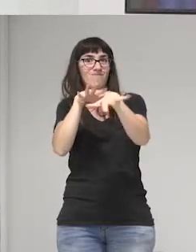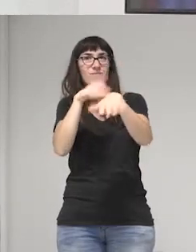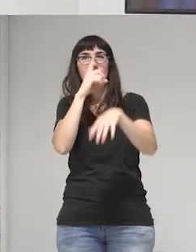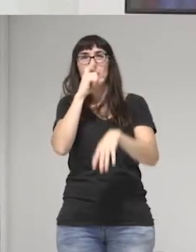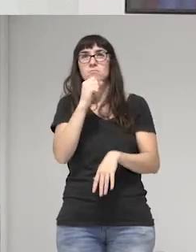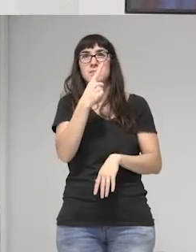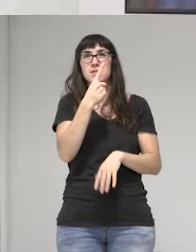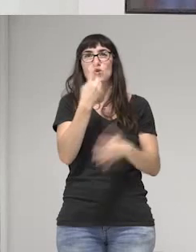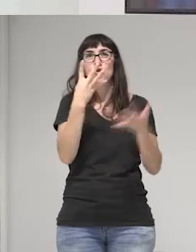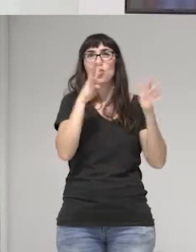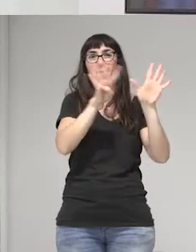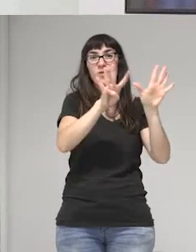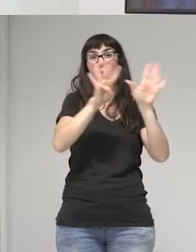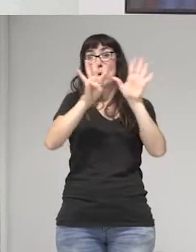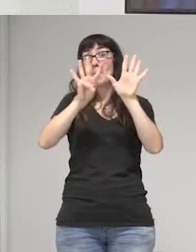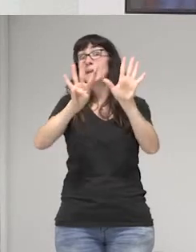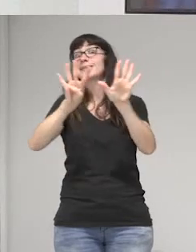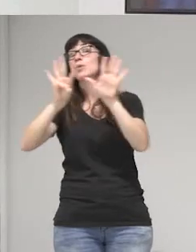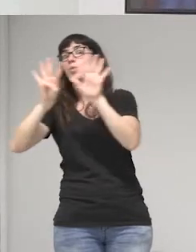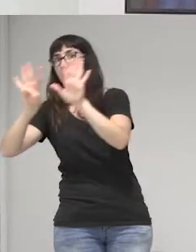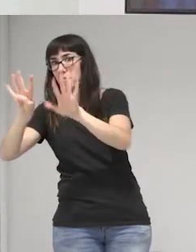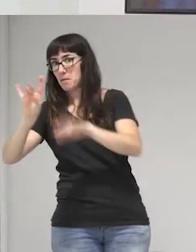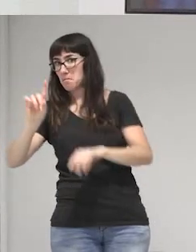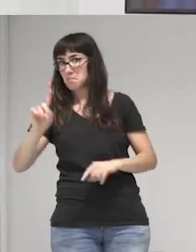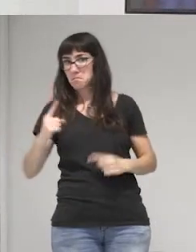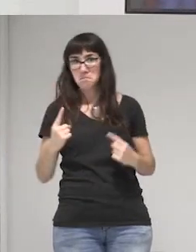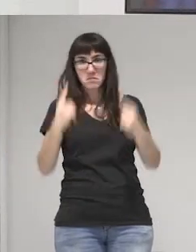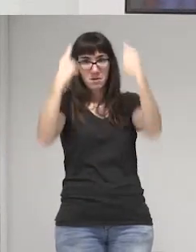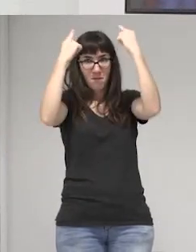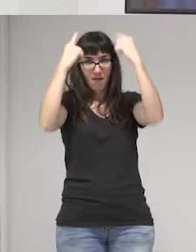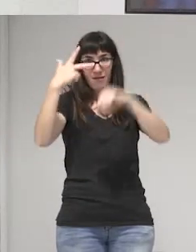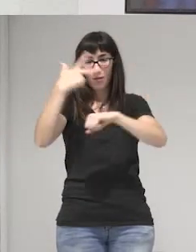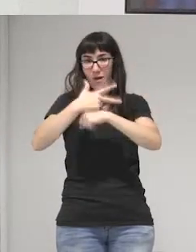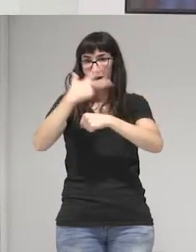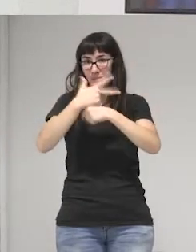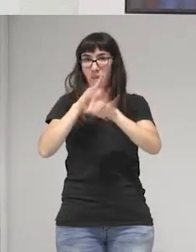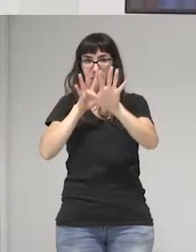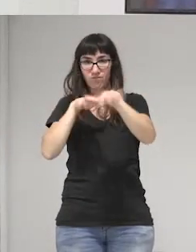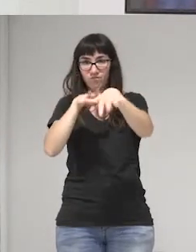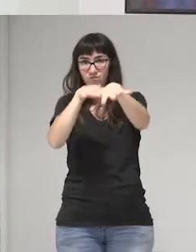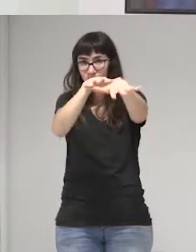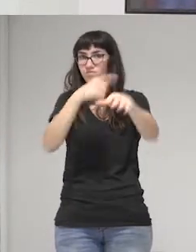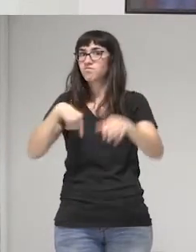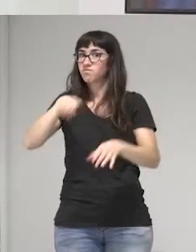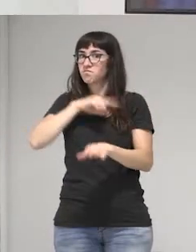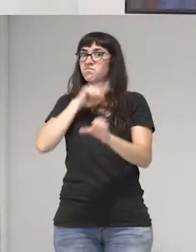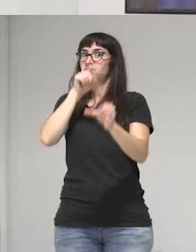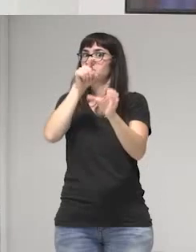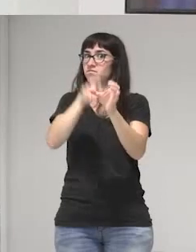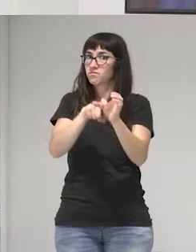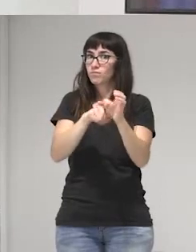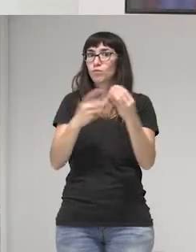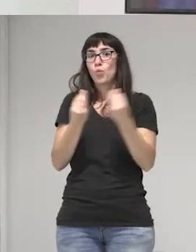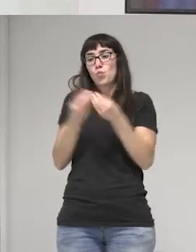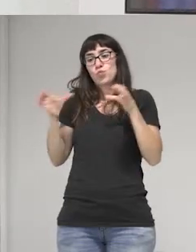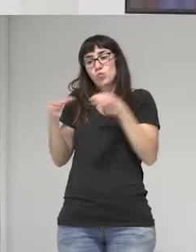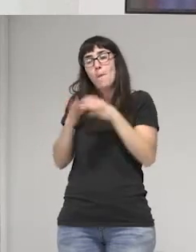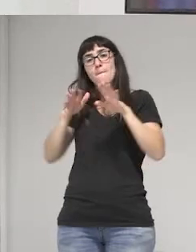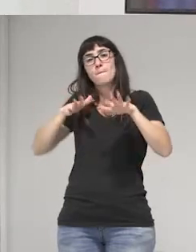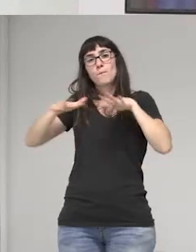en 1999, por primera vez en Guatemala, íbamos acompañados del movimiento social